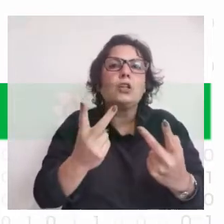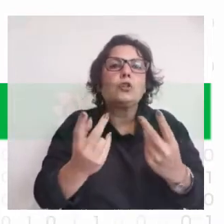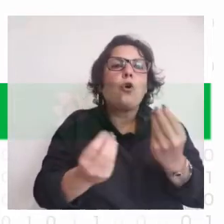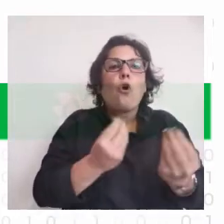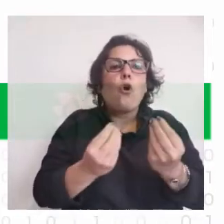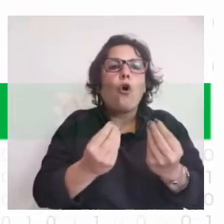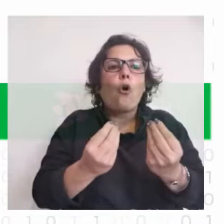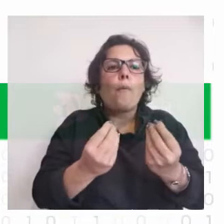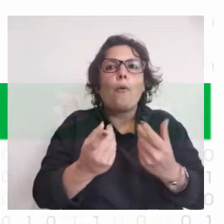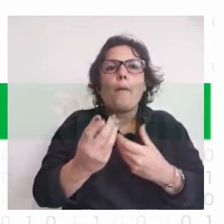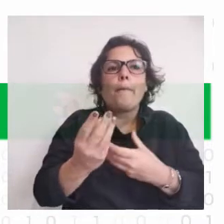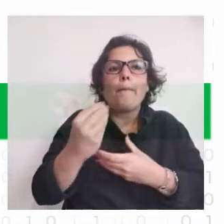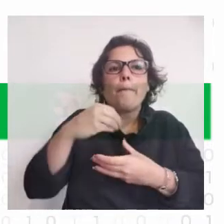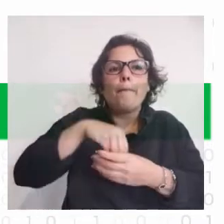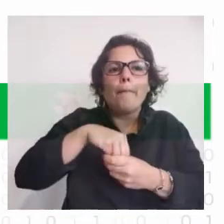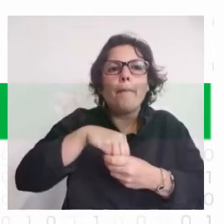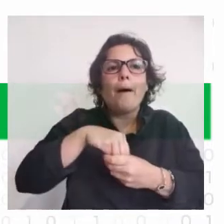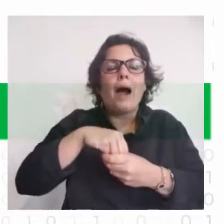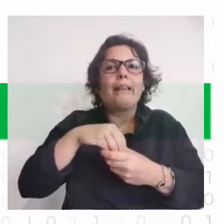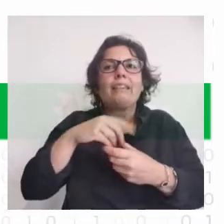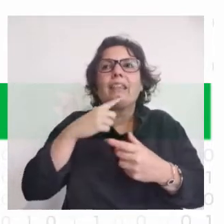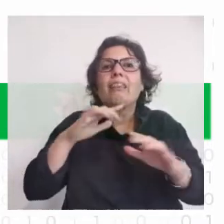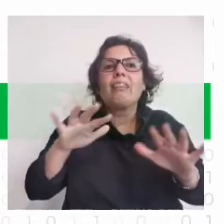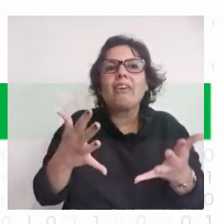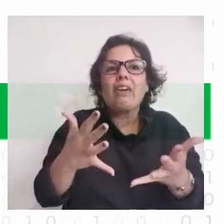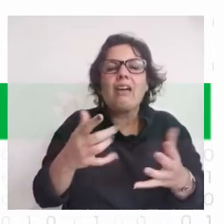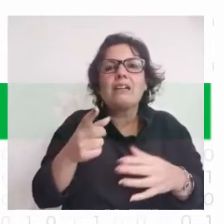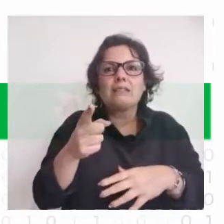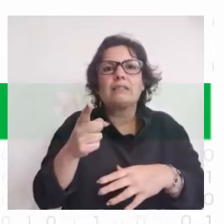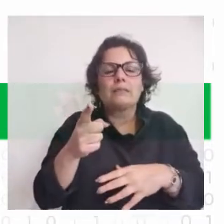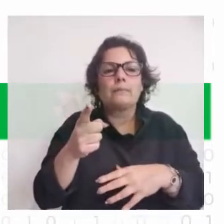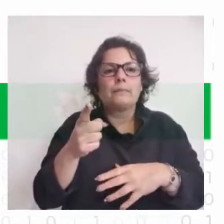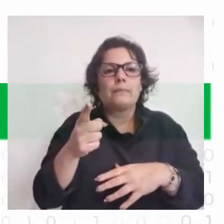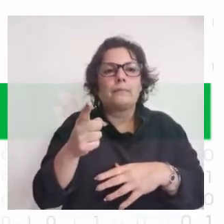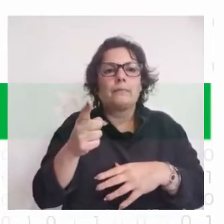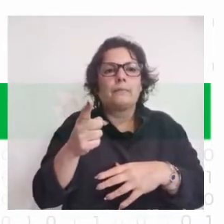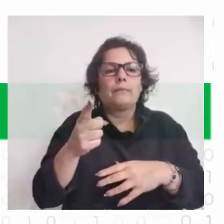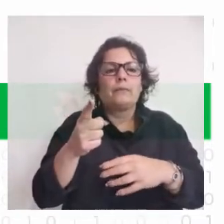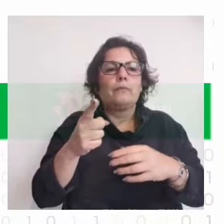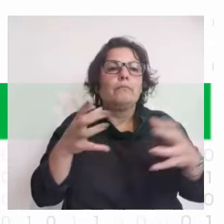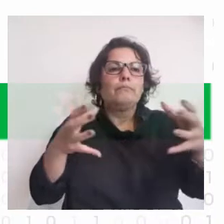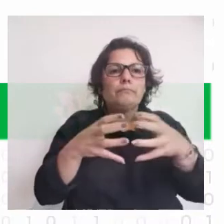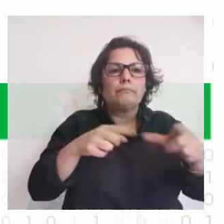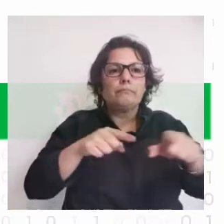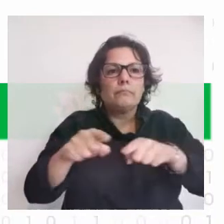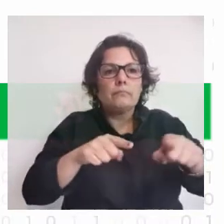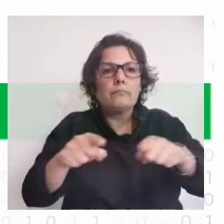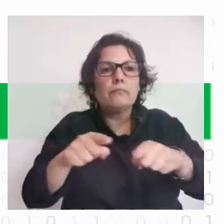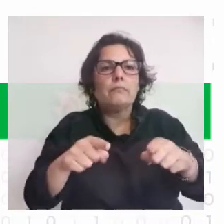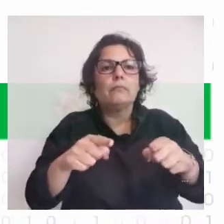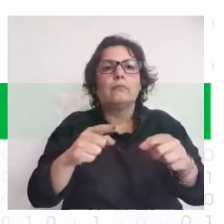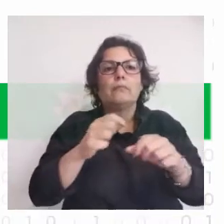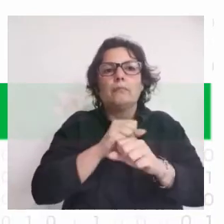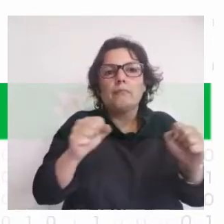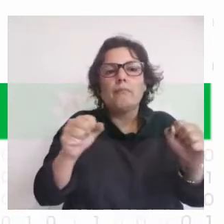de lo que es, el cuerpo técnico, lo que podría llevar a cabo